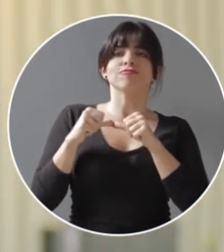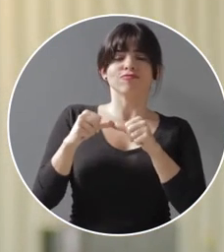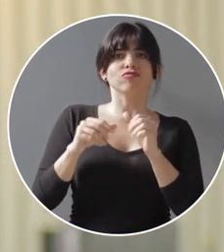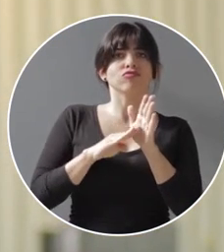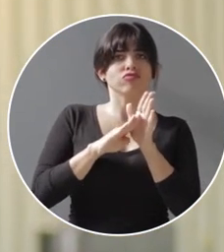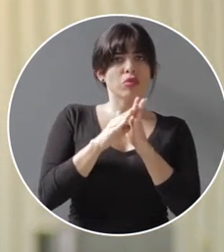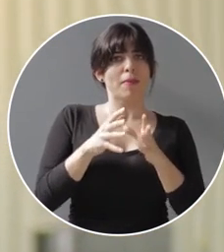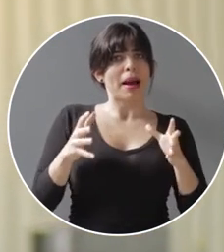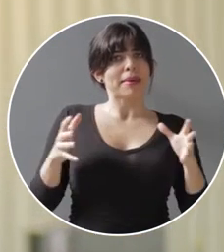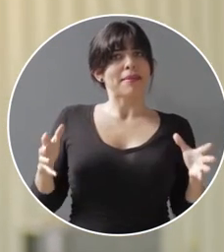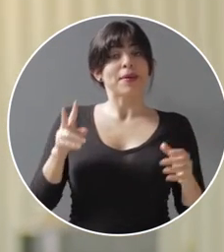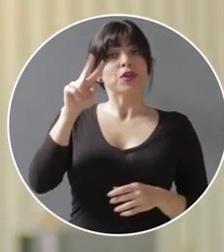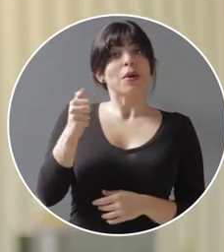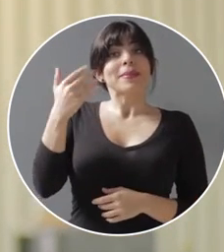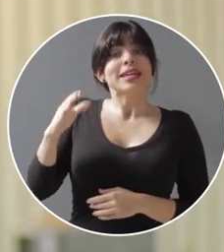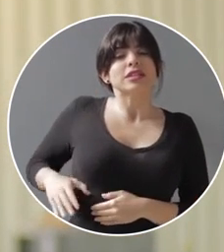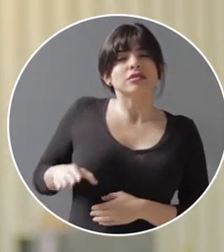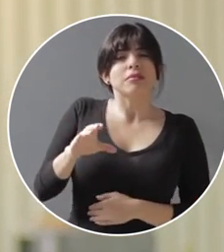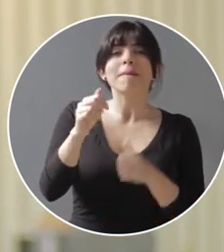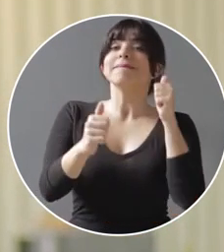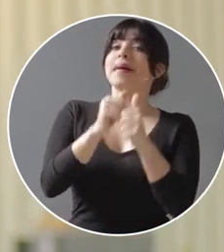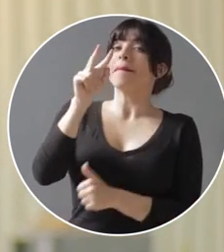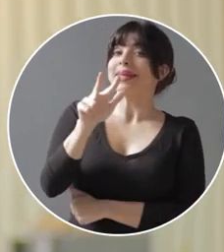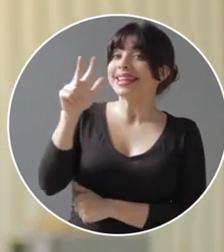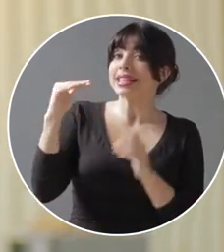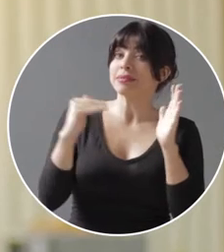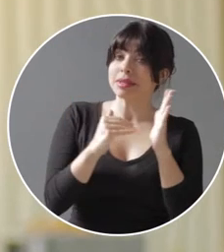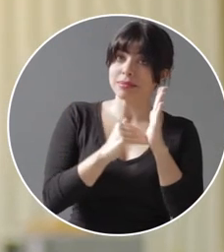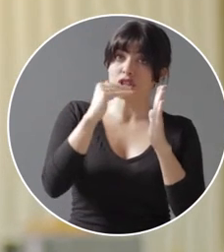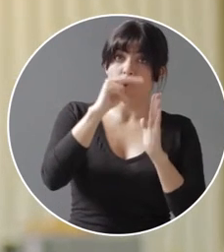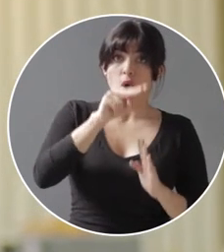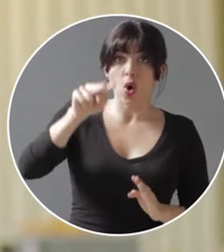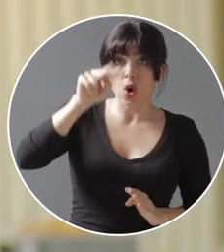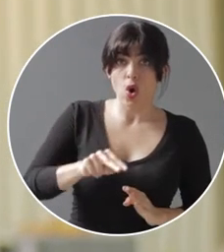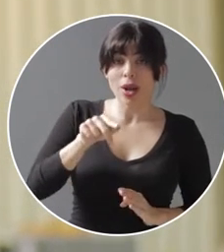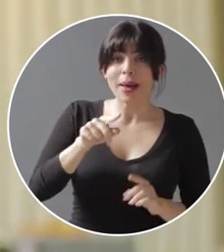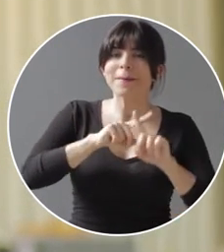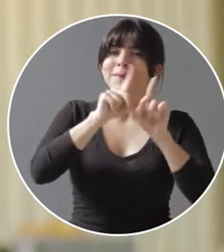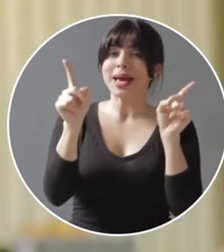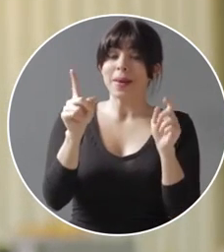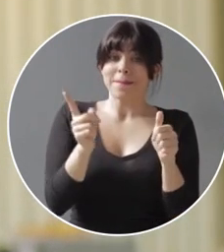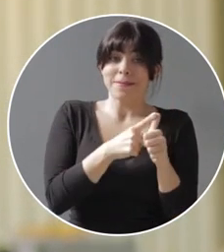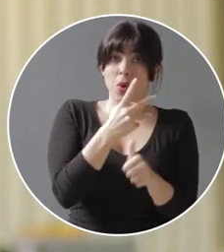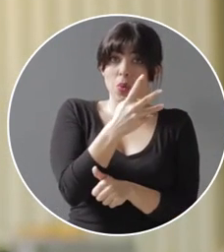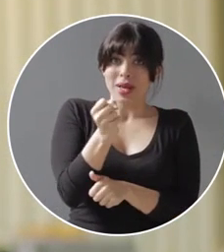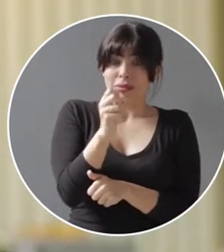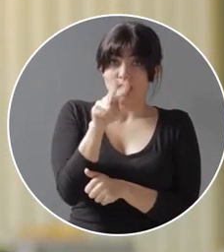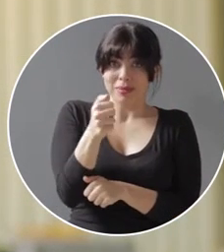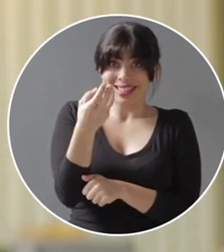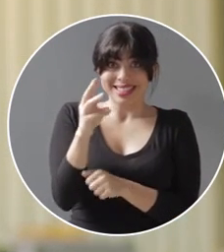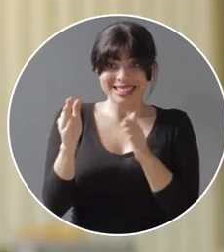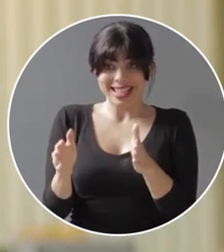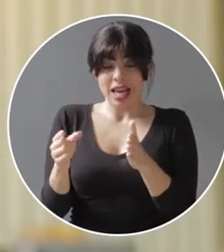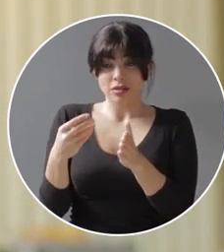una tendencia creciente. En el 2015 se invirtieron más de 23 mil millones de colones, pero en el primer cuatrimestre